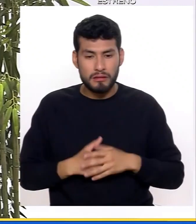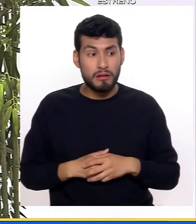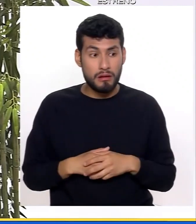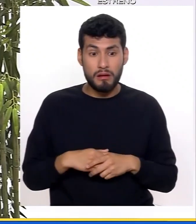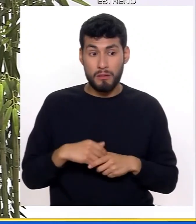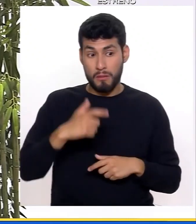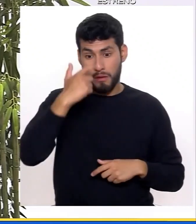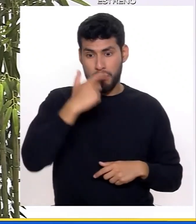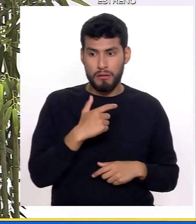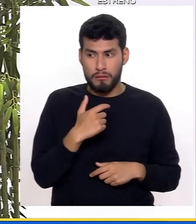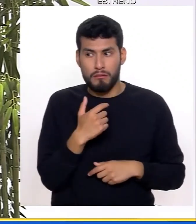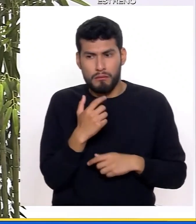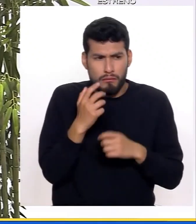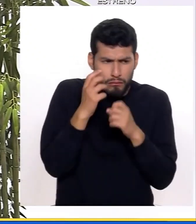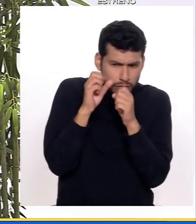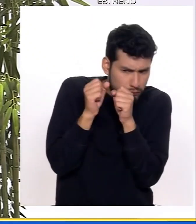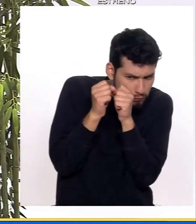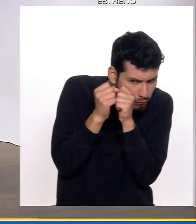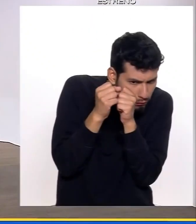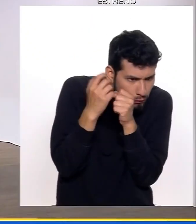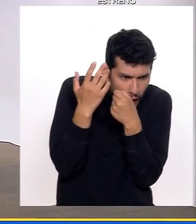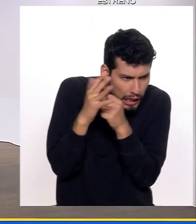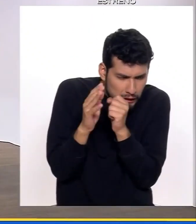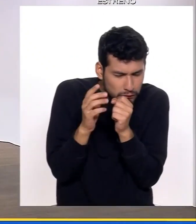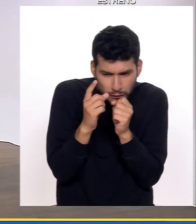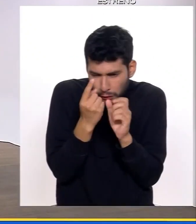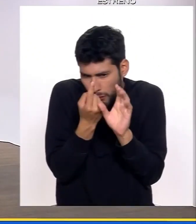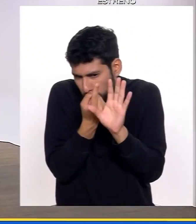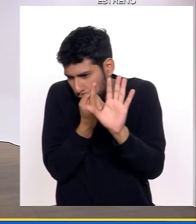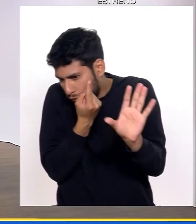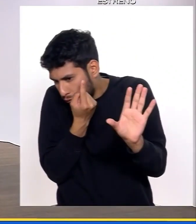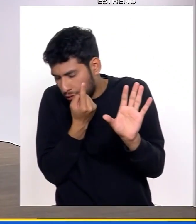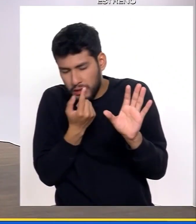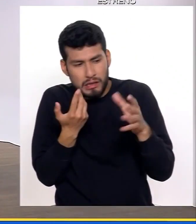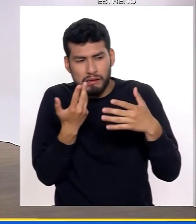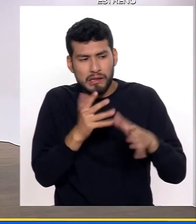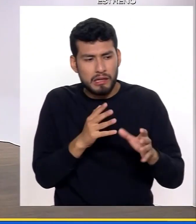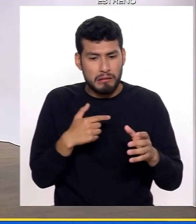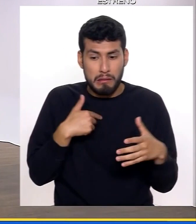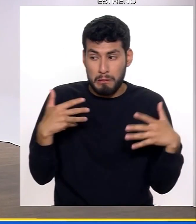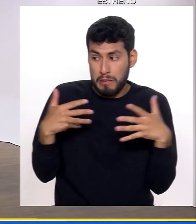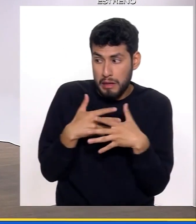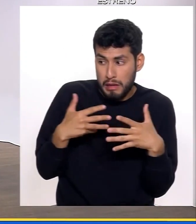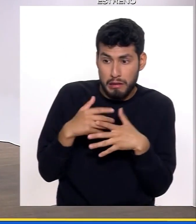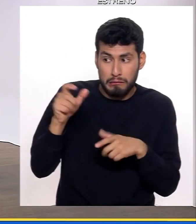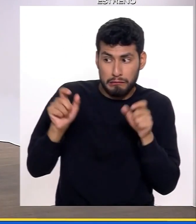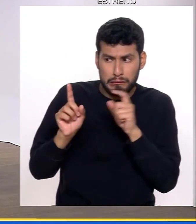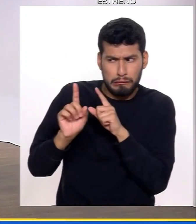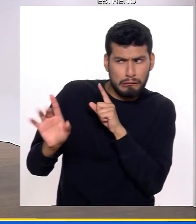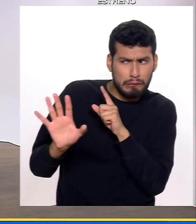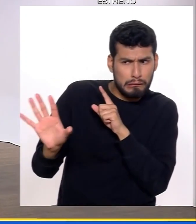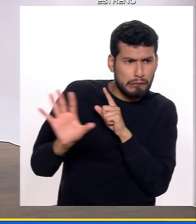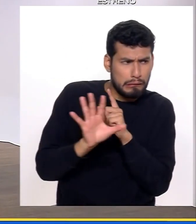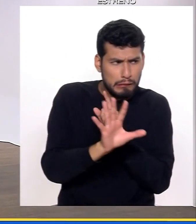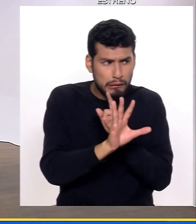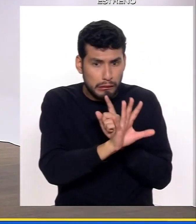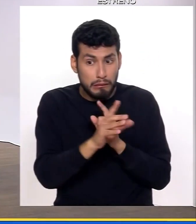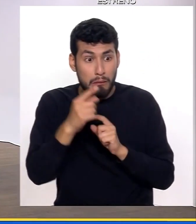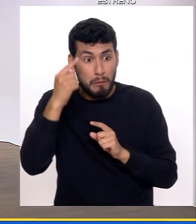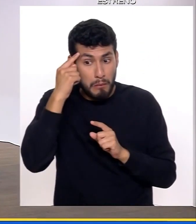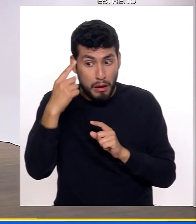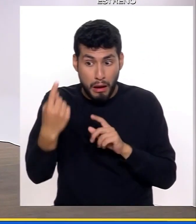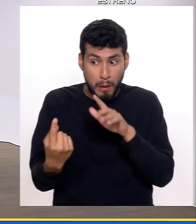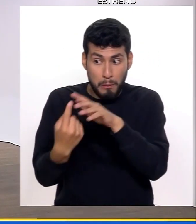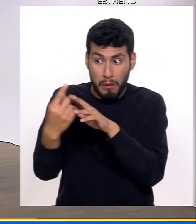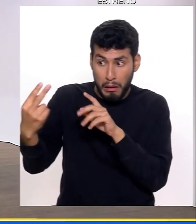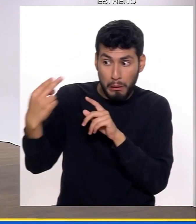a ver es que la persona se retrae, se empieza a retraer, se aísla, empieza con los miedos a los terceros, parece que lo observan, lo